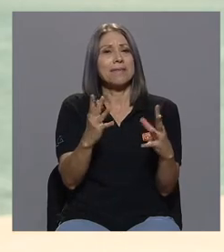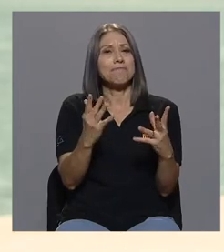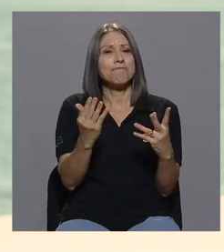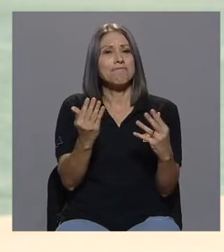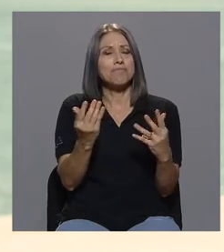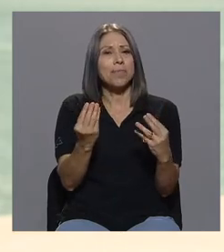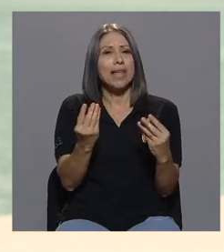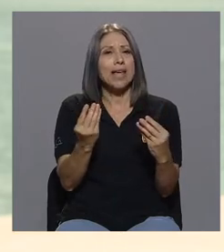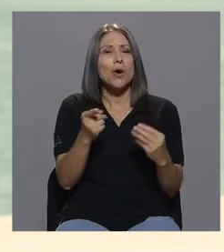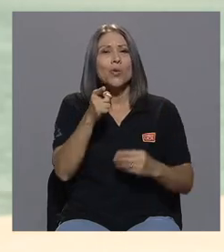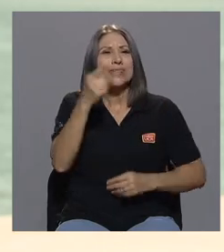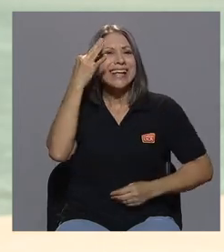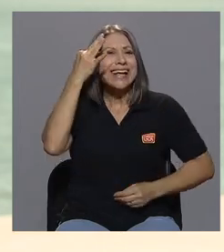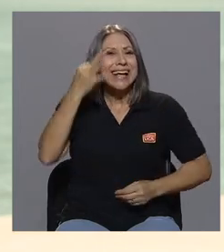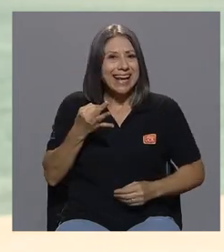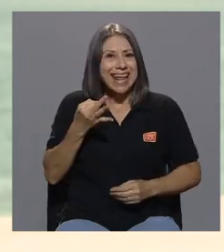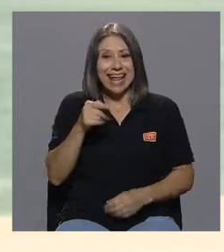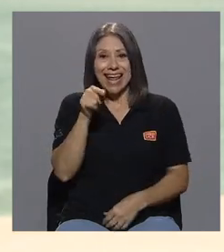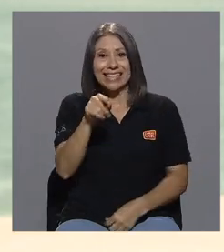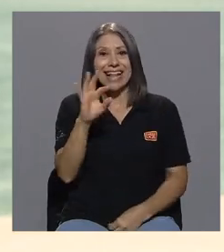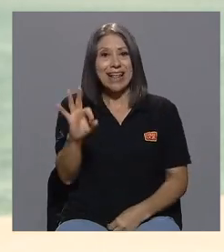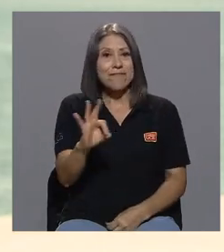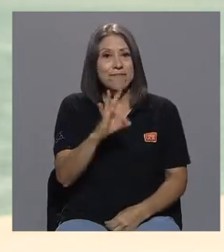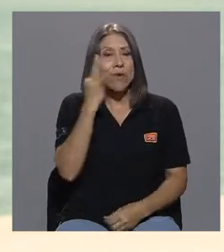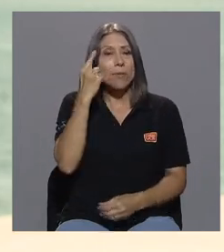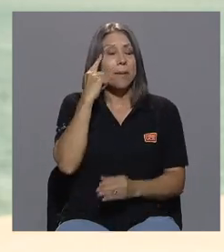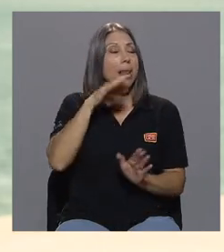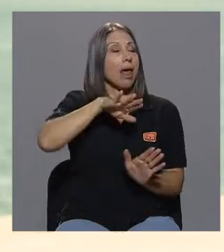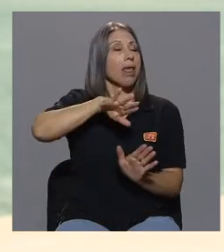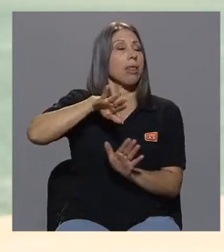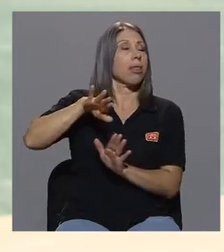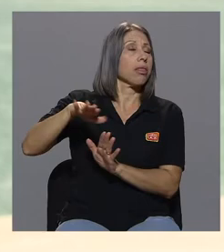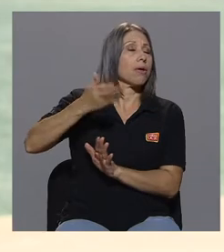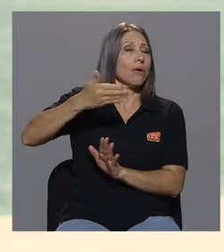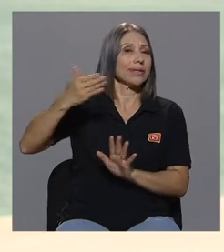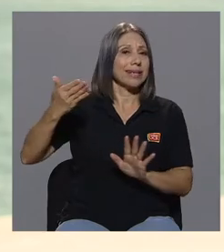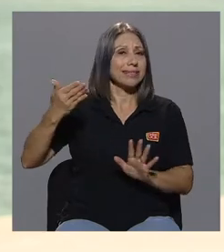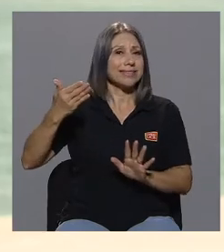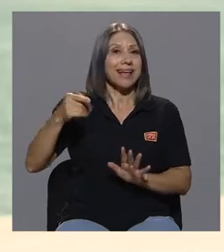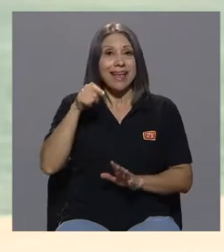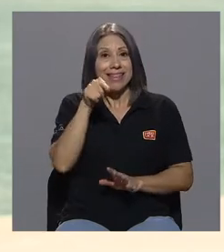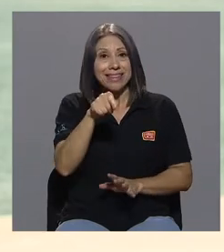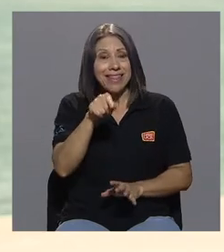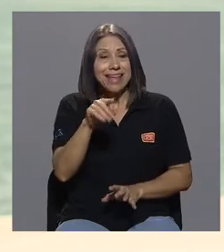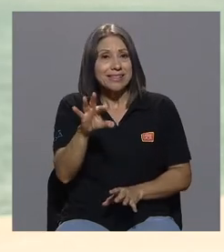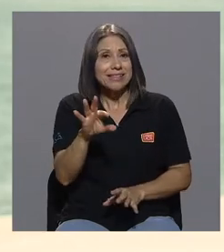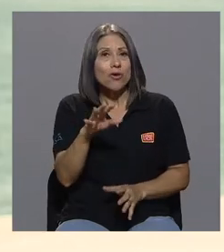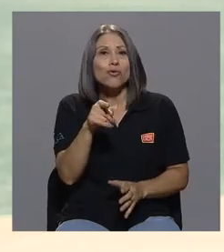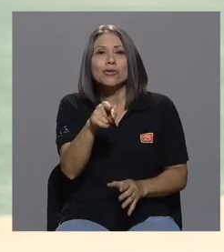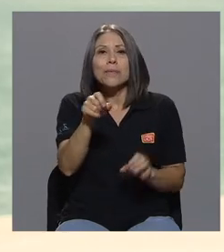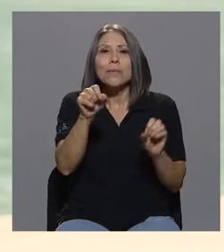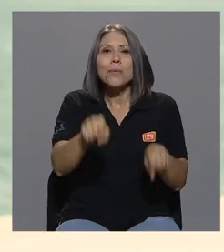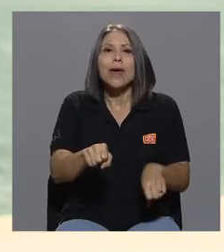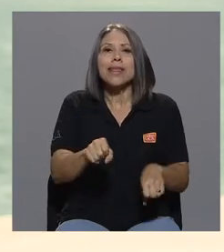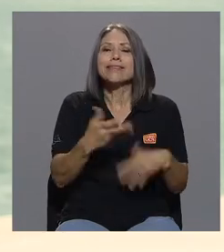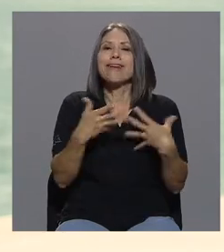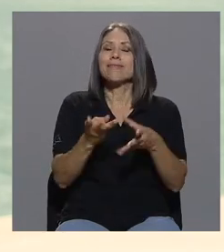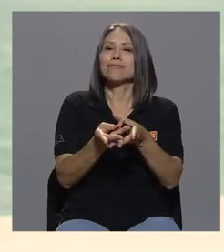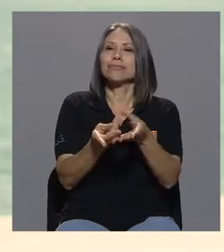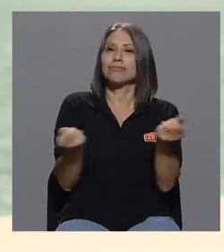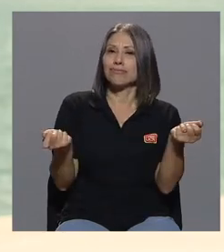Crees que esa es la forma de cómo vas a evadir y cómo vas a encontrarle solución a tus